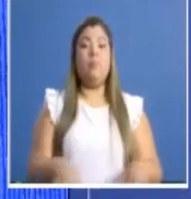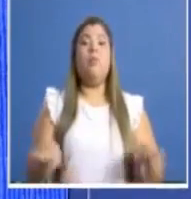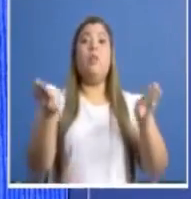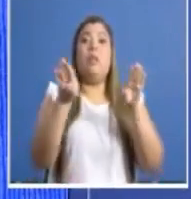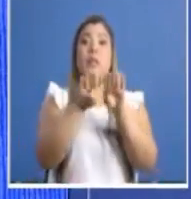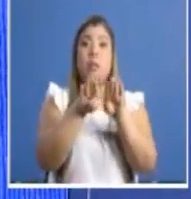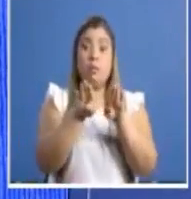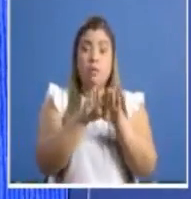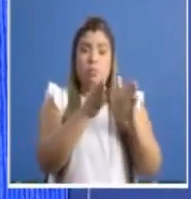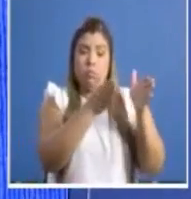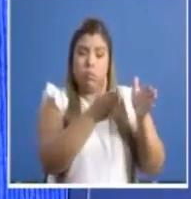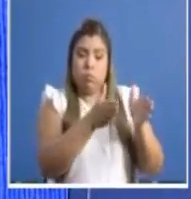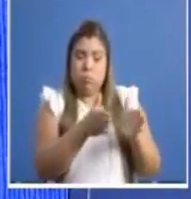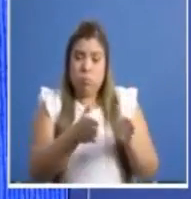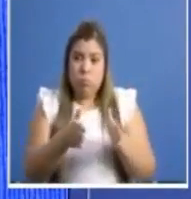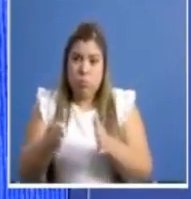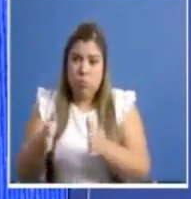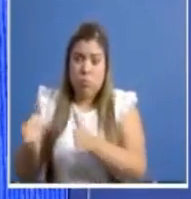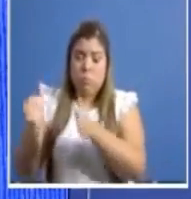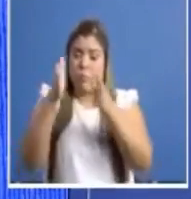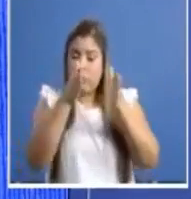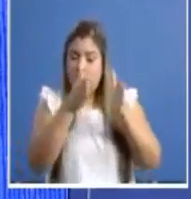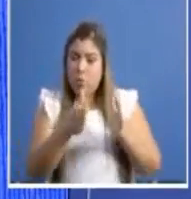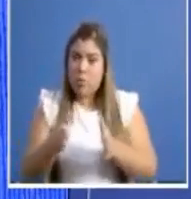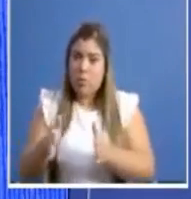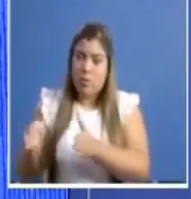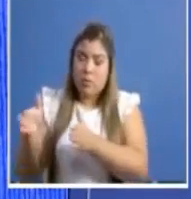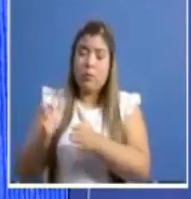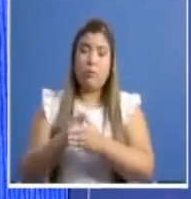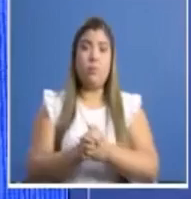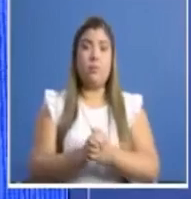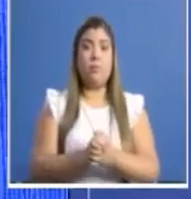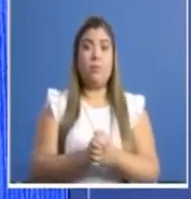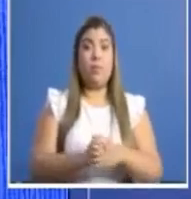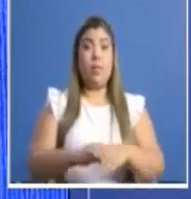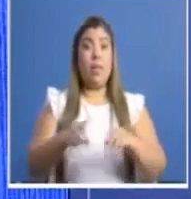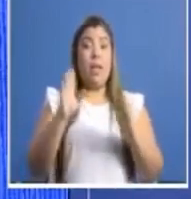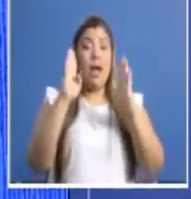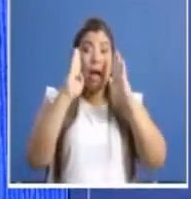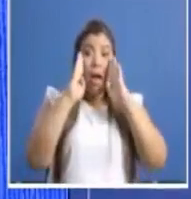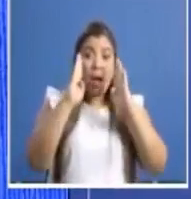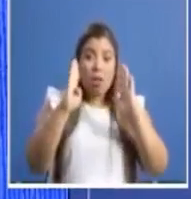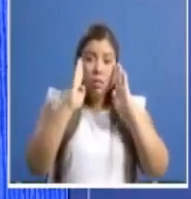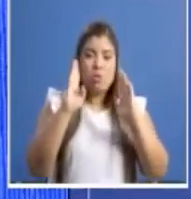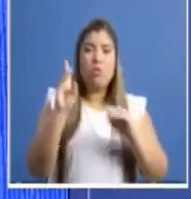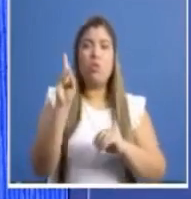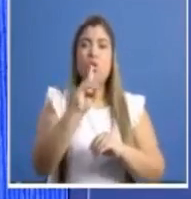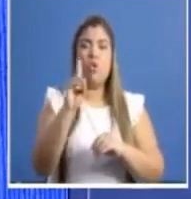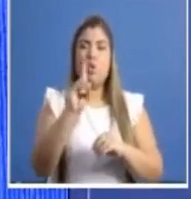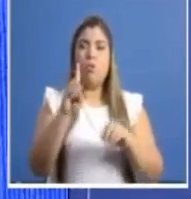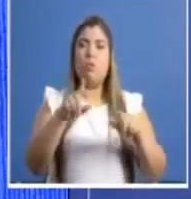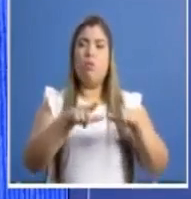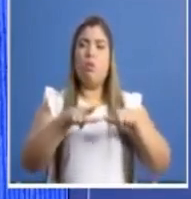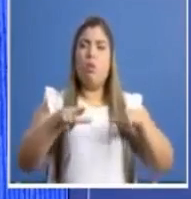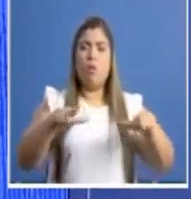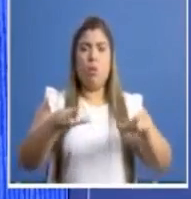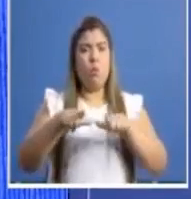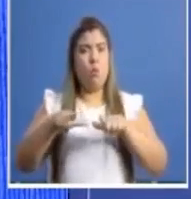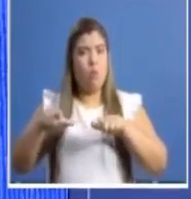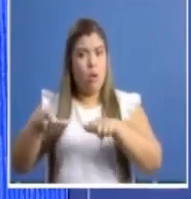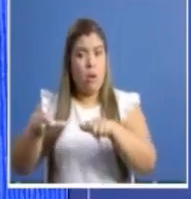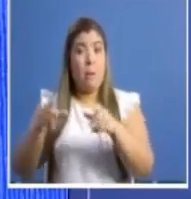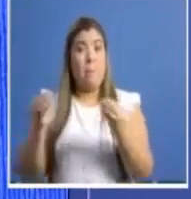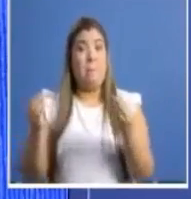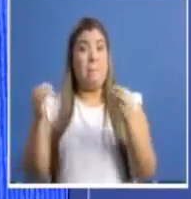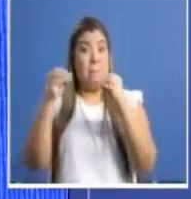como parte del proceso de reforzamiento del sistema de atención en las zonas donde se